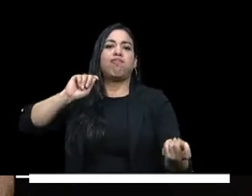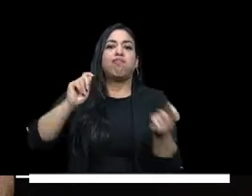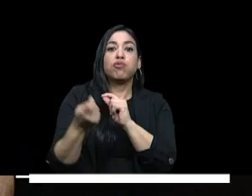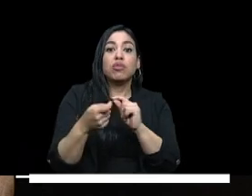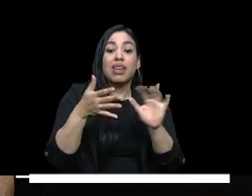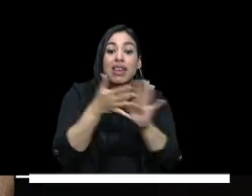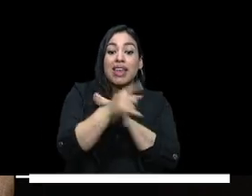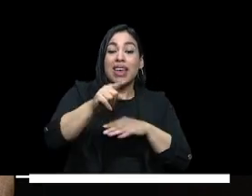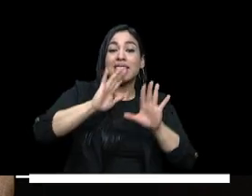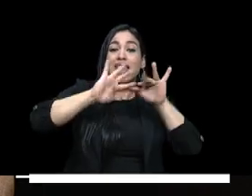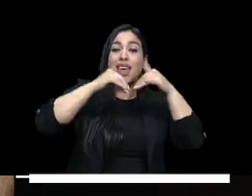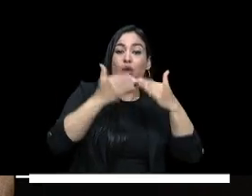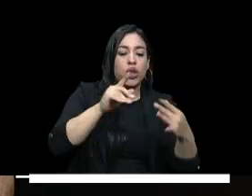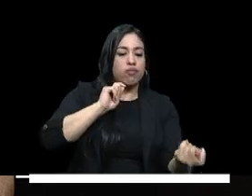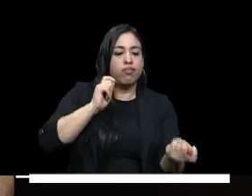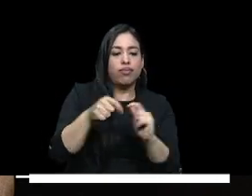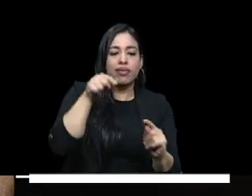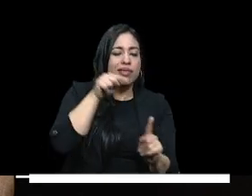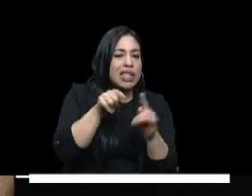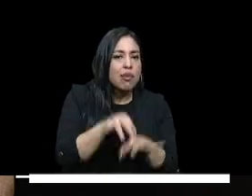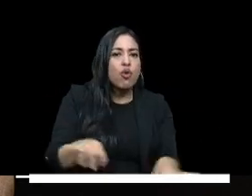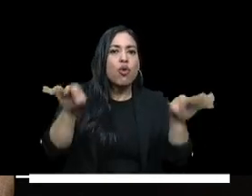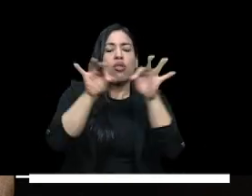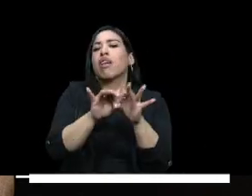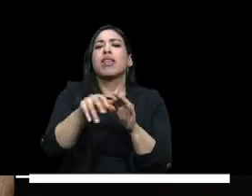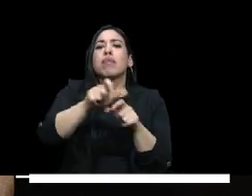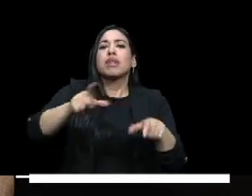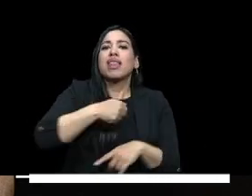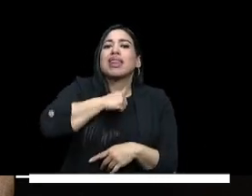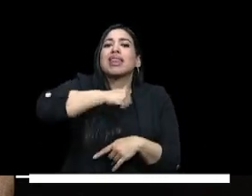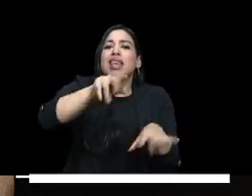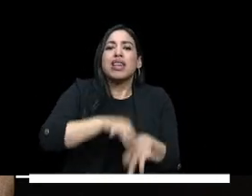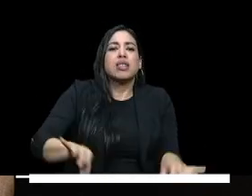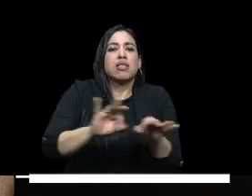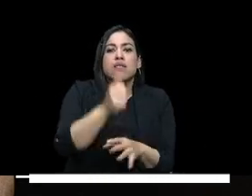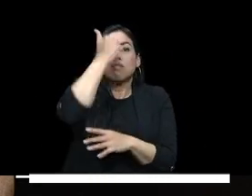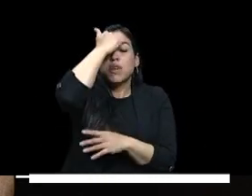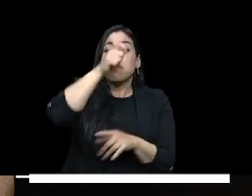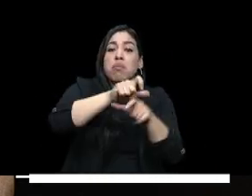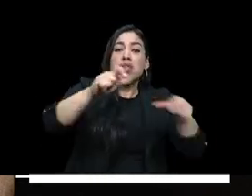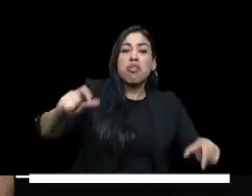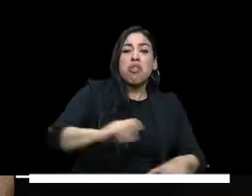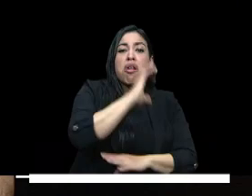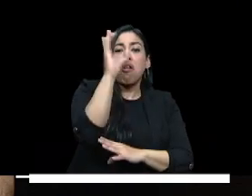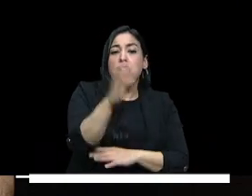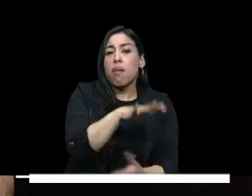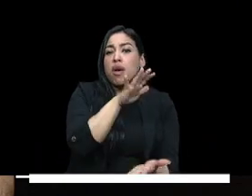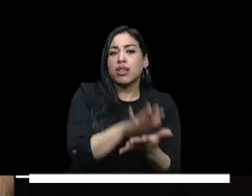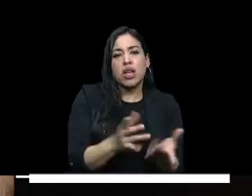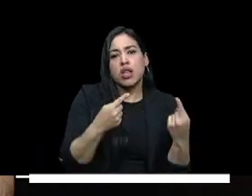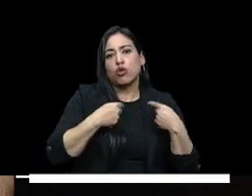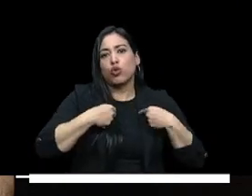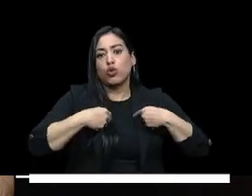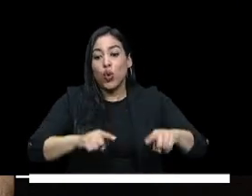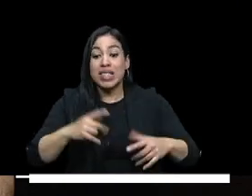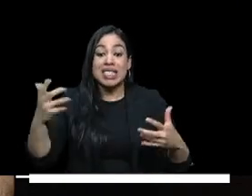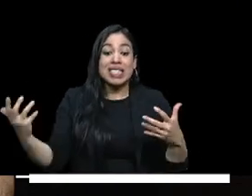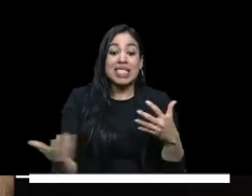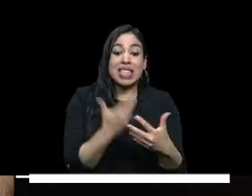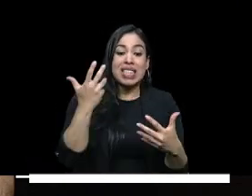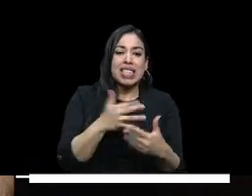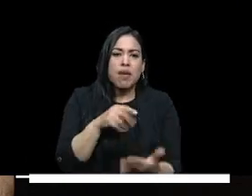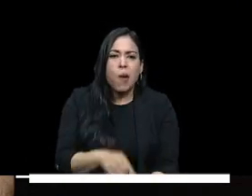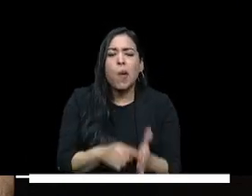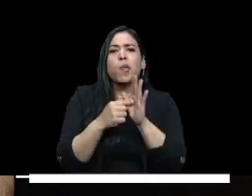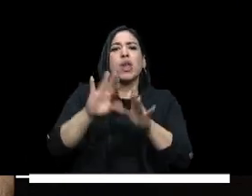el carácter de la educación para que sea considerado un derecho fundamental para todos y todas las colombianas y que el sistema refleje